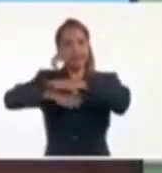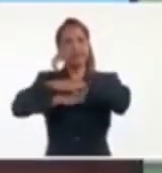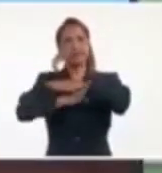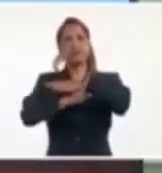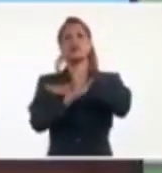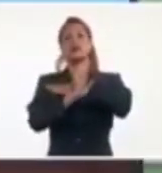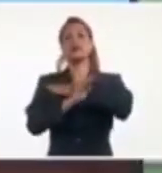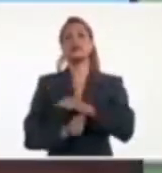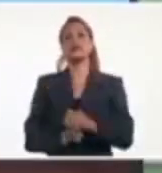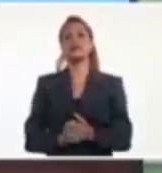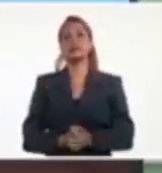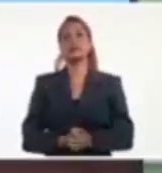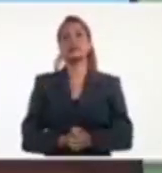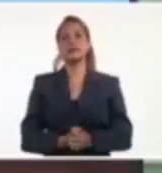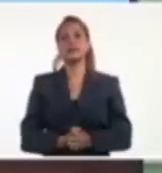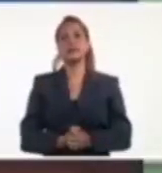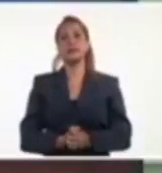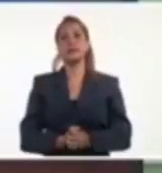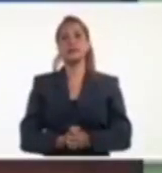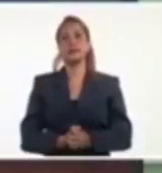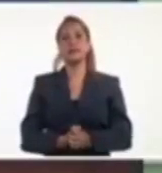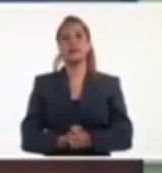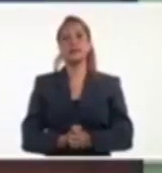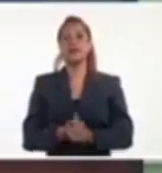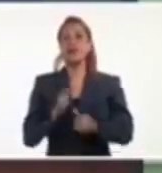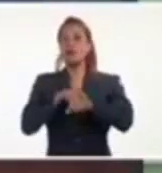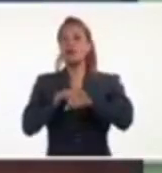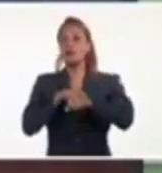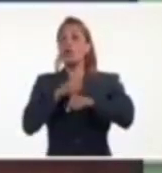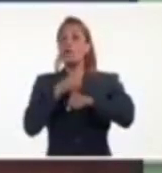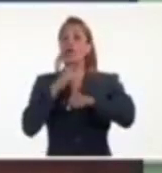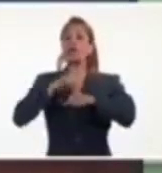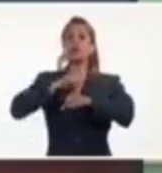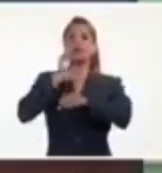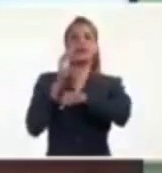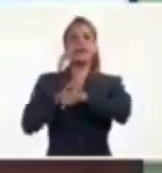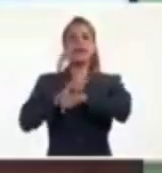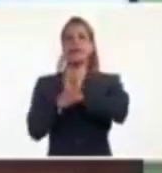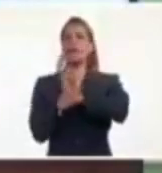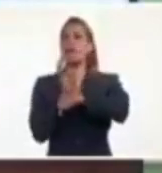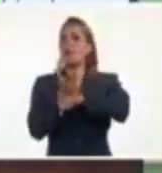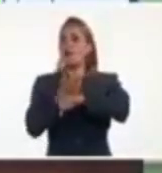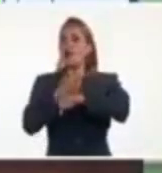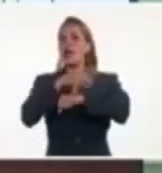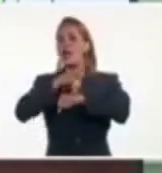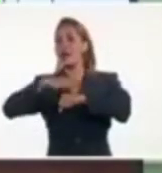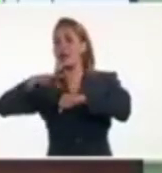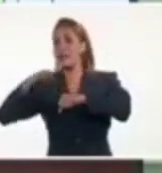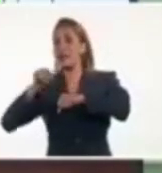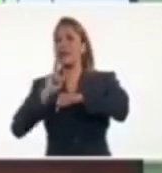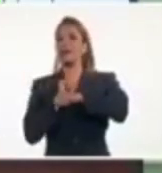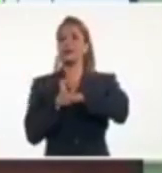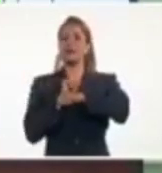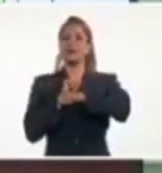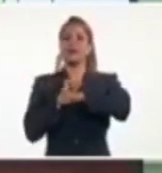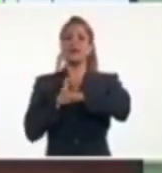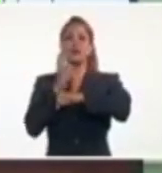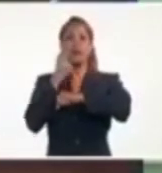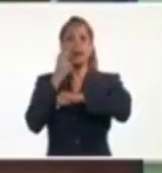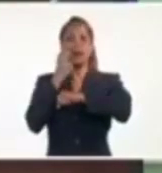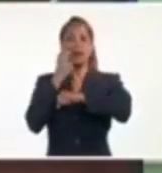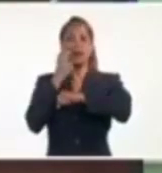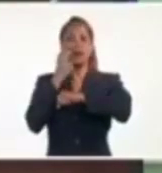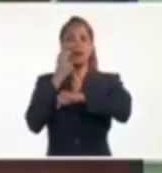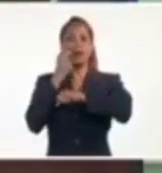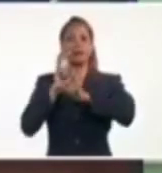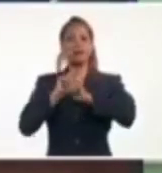Va a estar un largo trecho sobre el mar. Y al estar largo trecho sobre el mar, quiero mostrarle a ustedes la